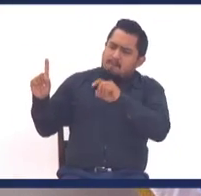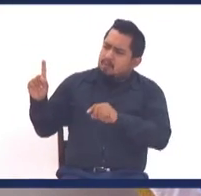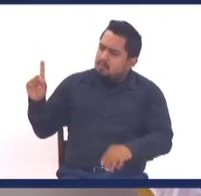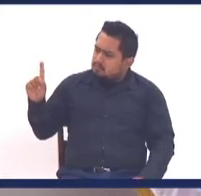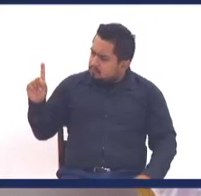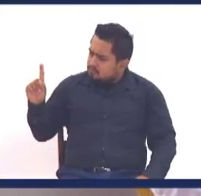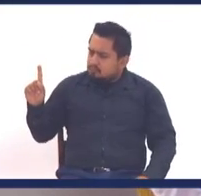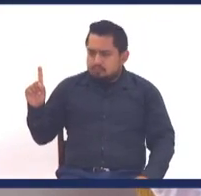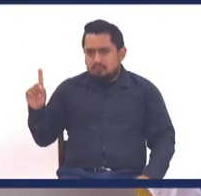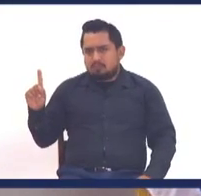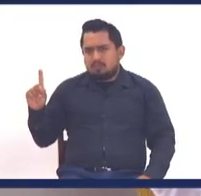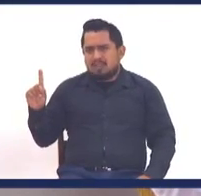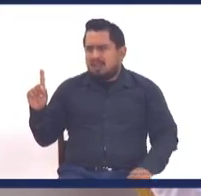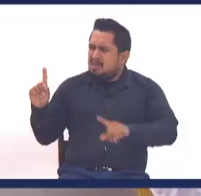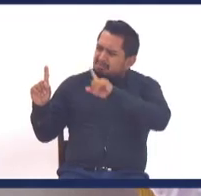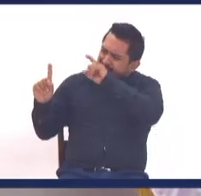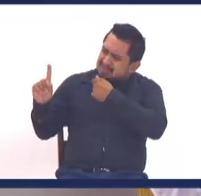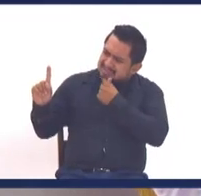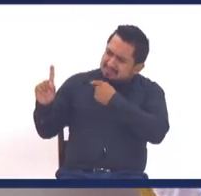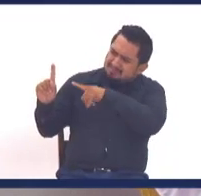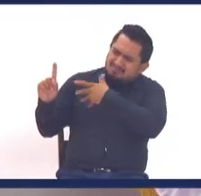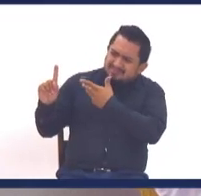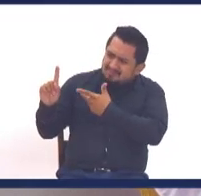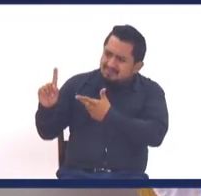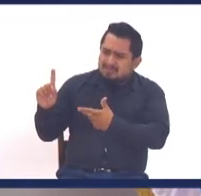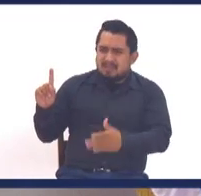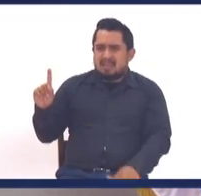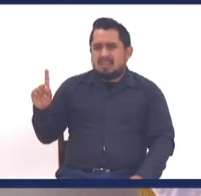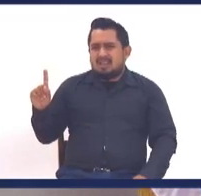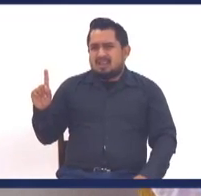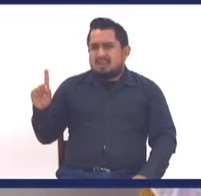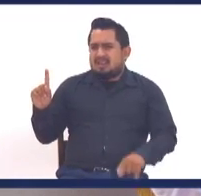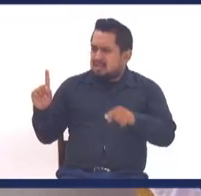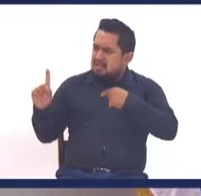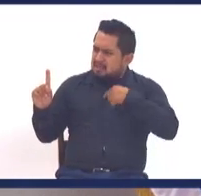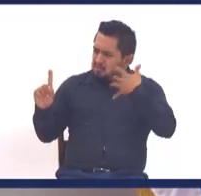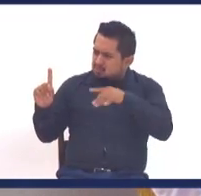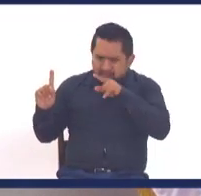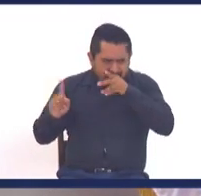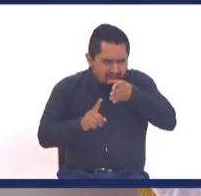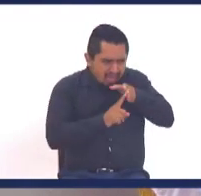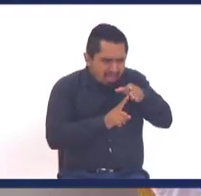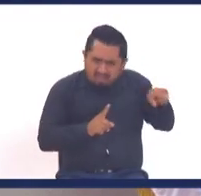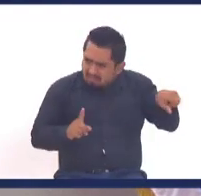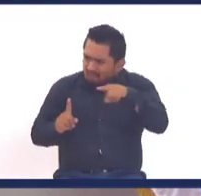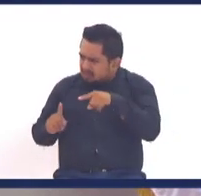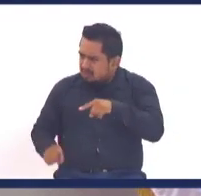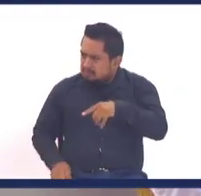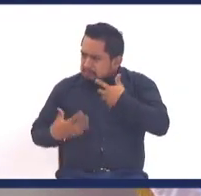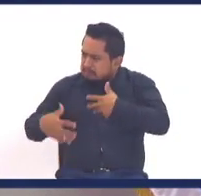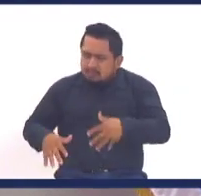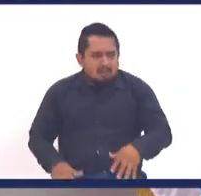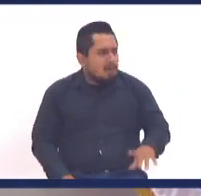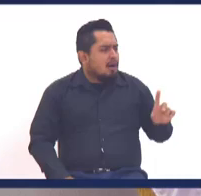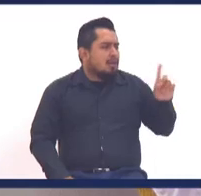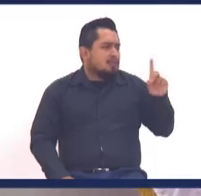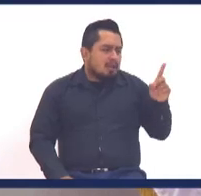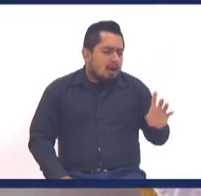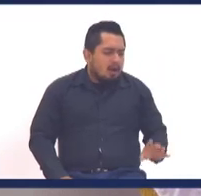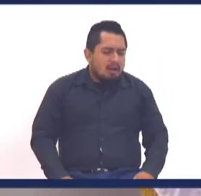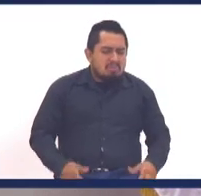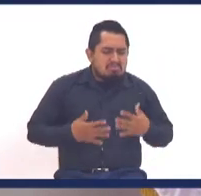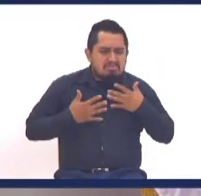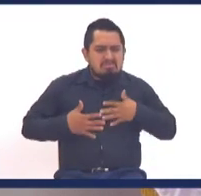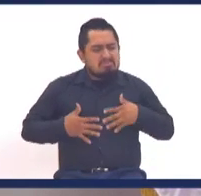nombre y su rango, don fulano le digo y todavía le meten chicharrón aquí a los cadetes. Ay no, pastor,